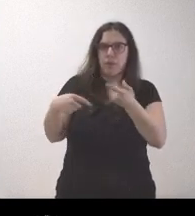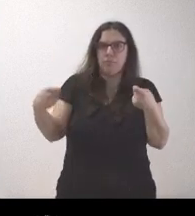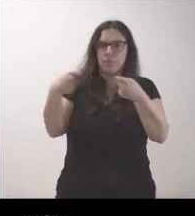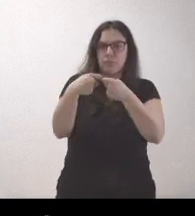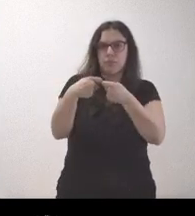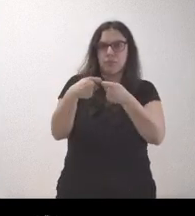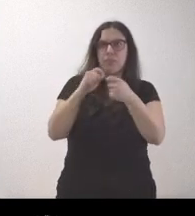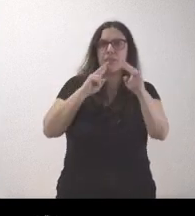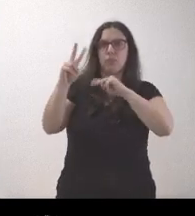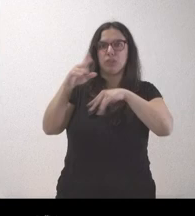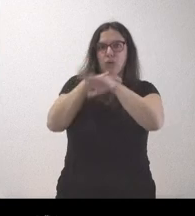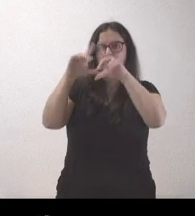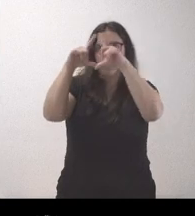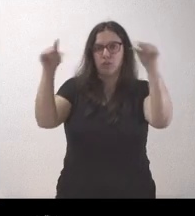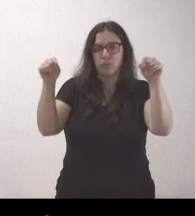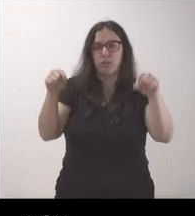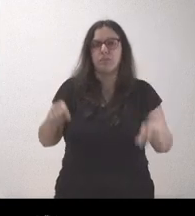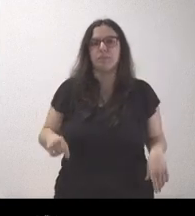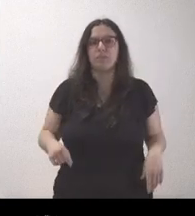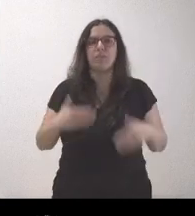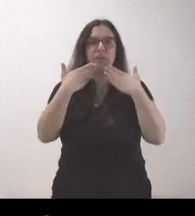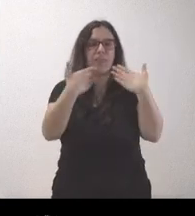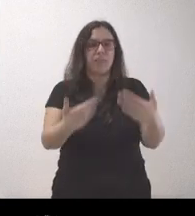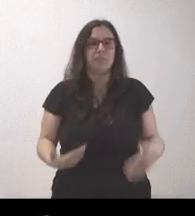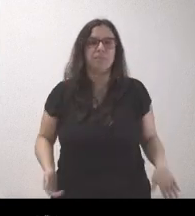si les acompañarían en ese proyecto. Gracias.